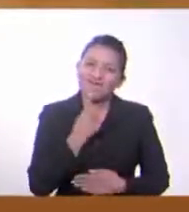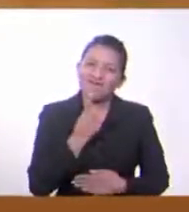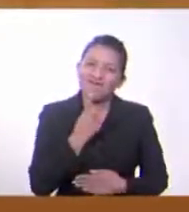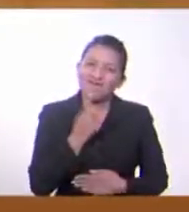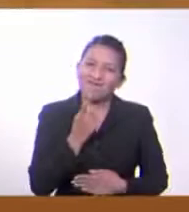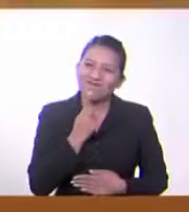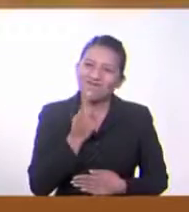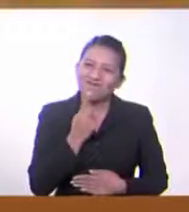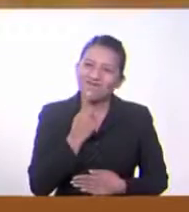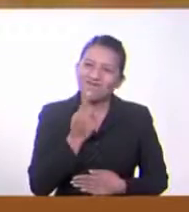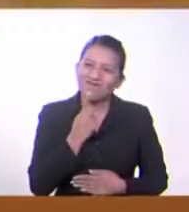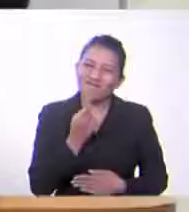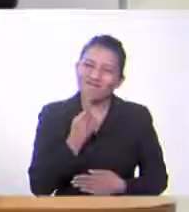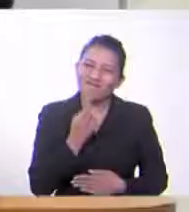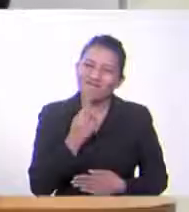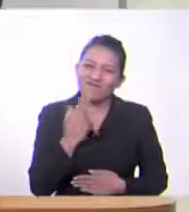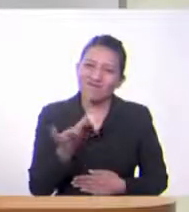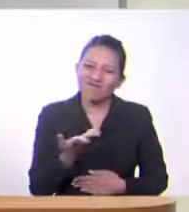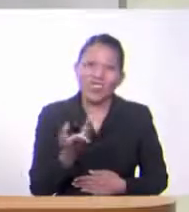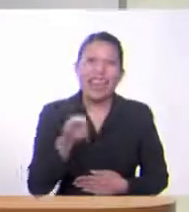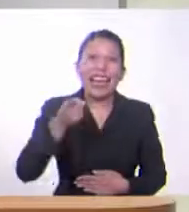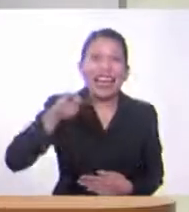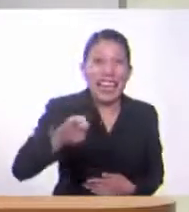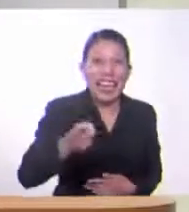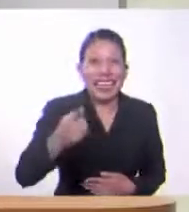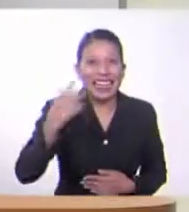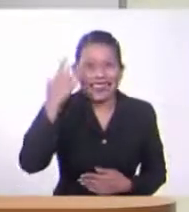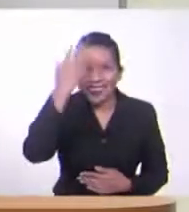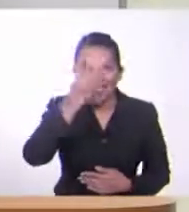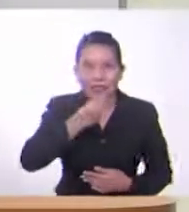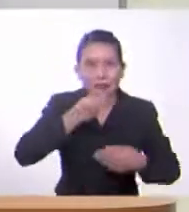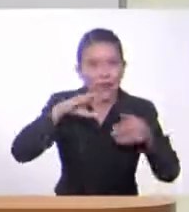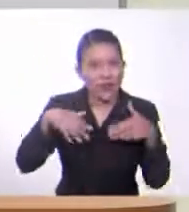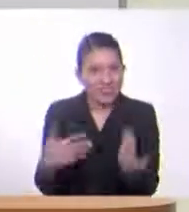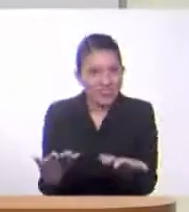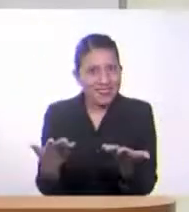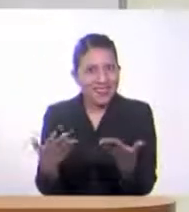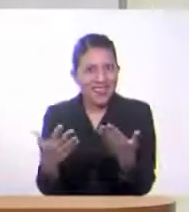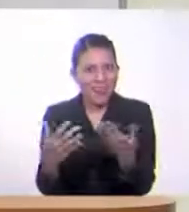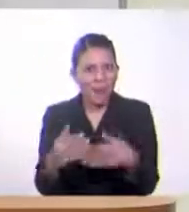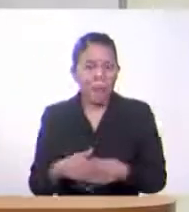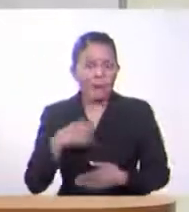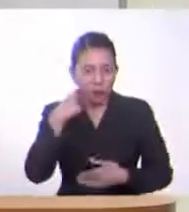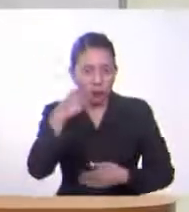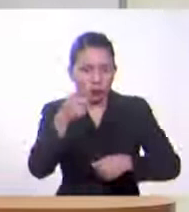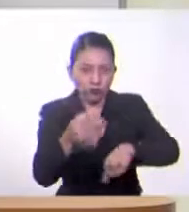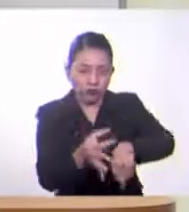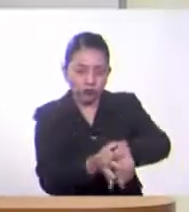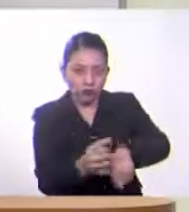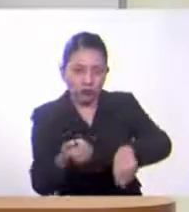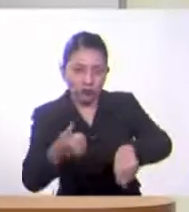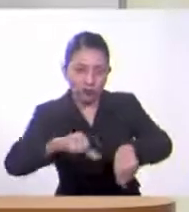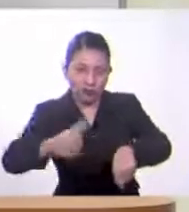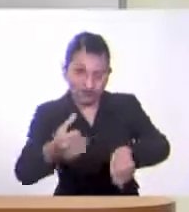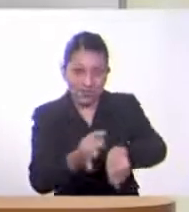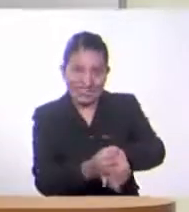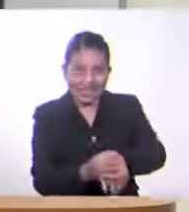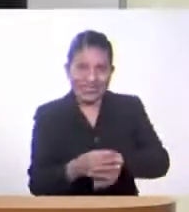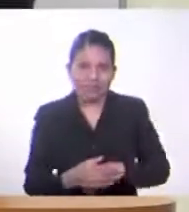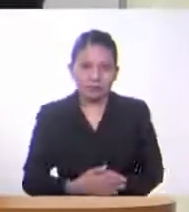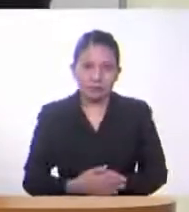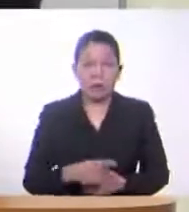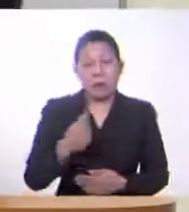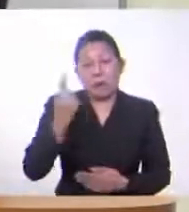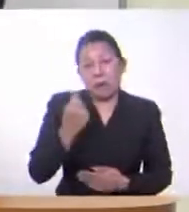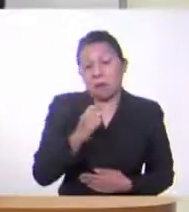eso. Precioso le quedaría. Mire, vamos a probárselo para que usted se termine de convencer. Dice que los